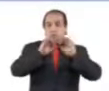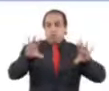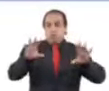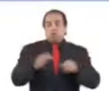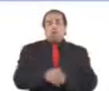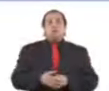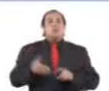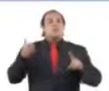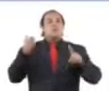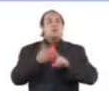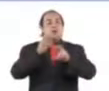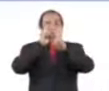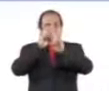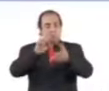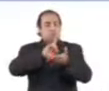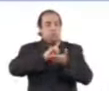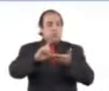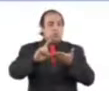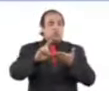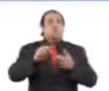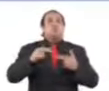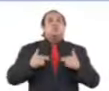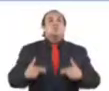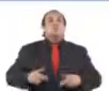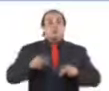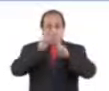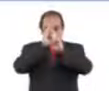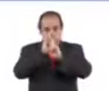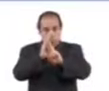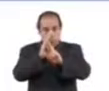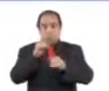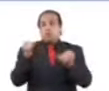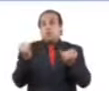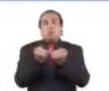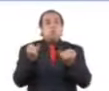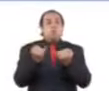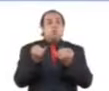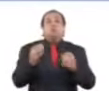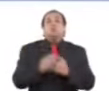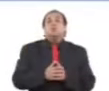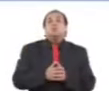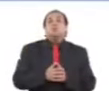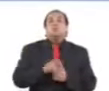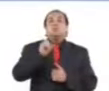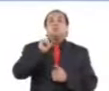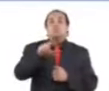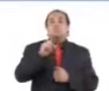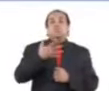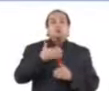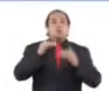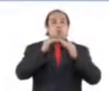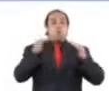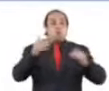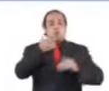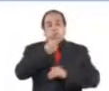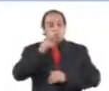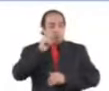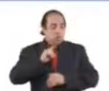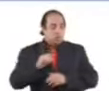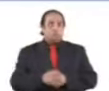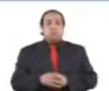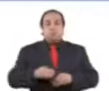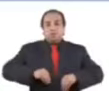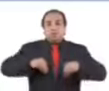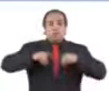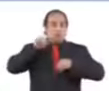garantice el respeto de los derechos humanos y a la igualdad de género. La vida de la mujer tiene una